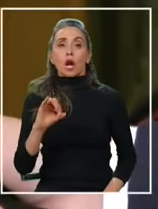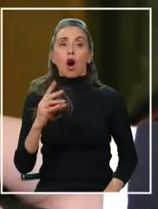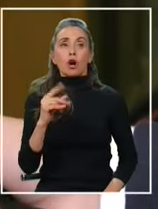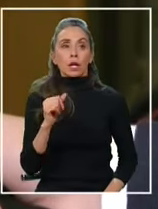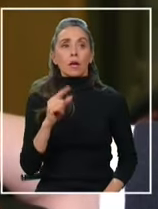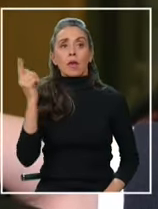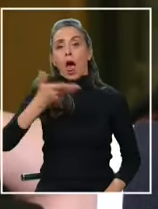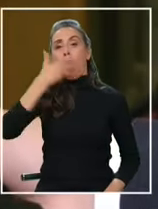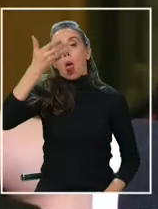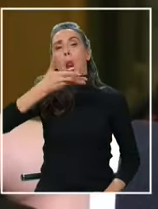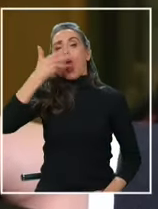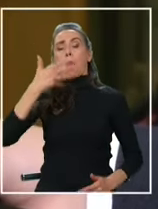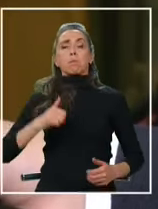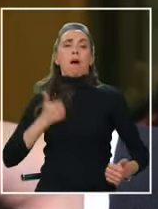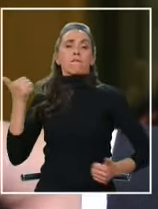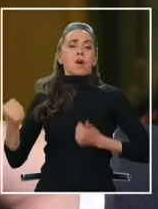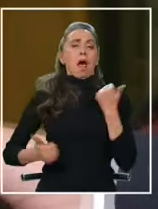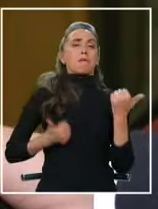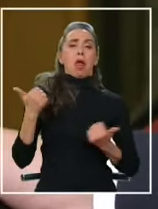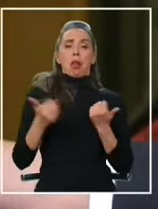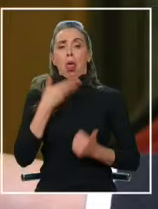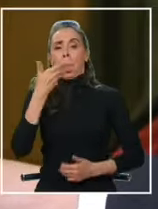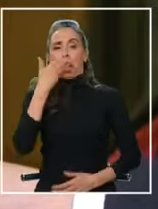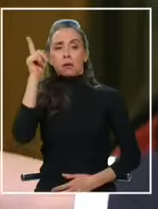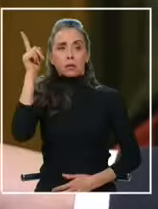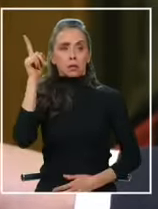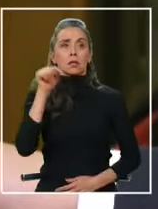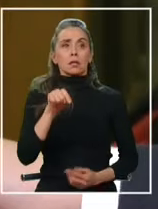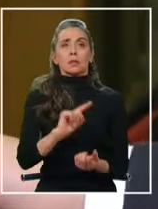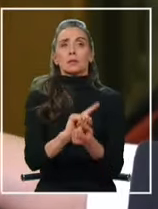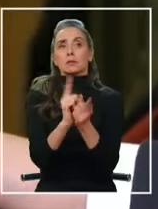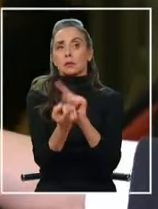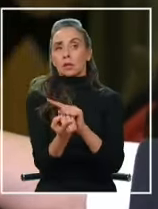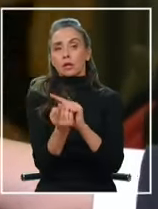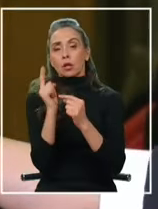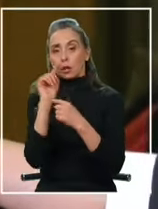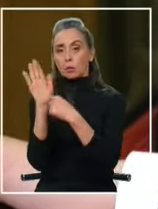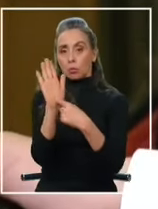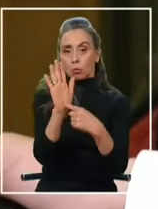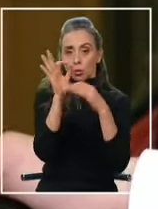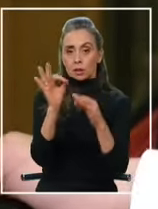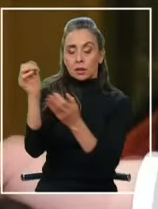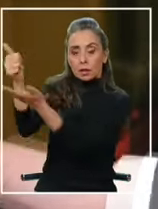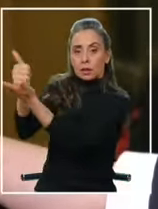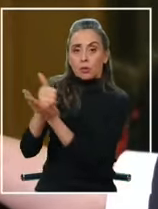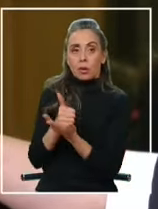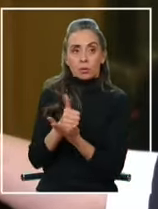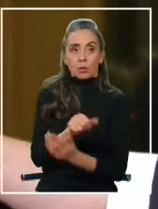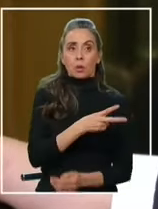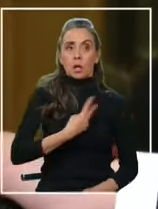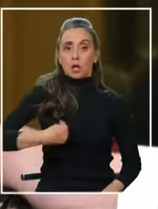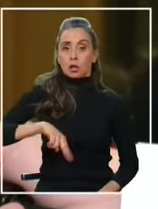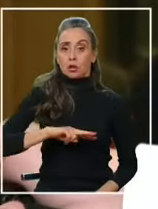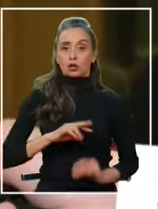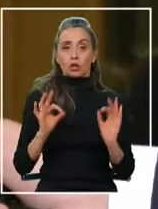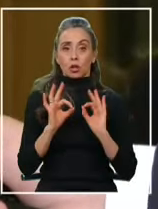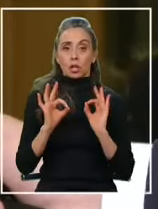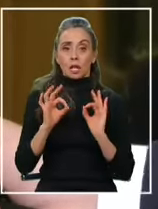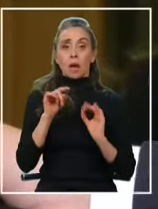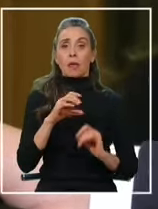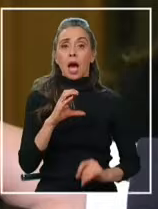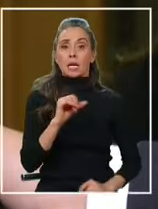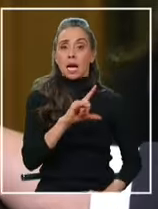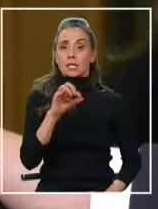y las bravatas y las cosas que se señalan de pronto es que esto se traduzca en señales concretas de colaboración Nosotros no hemos recibido desde